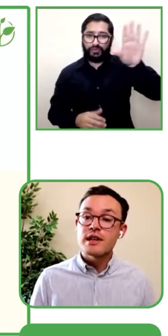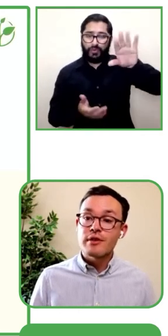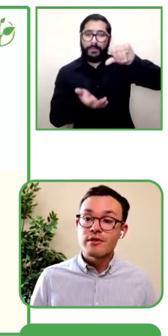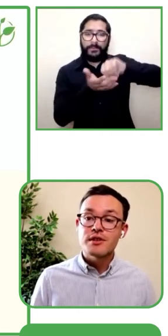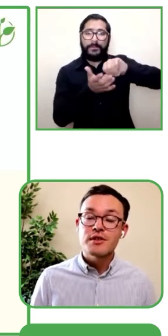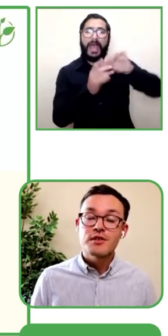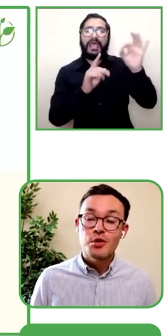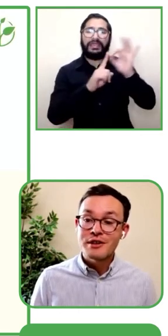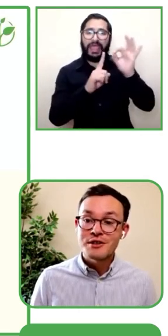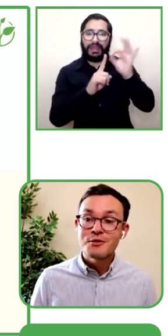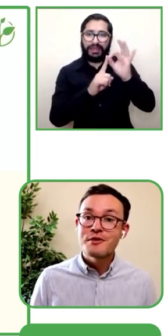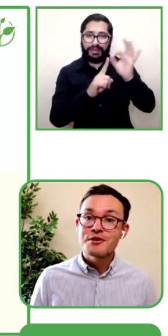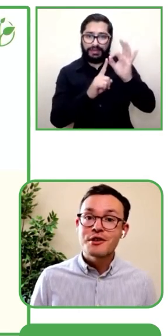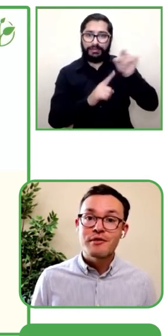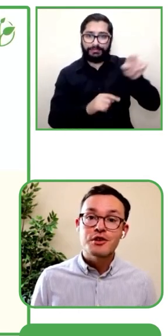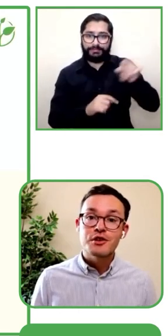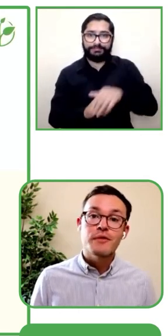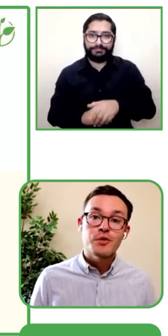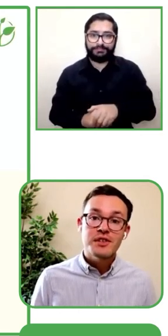recientemente